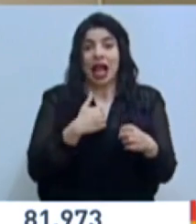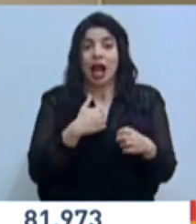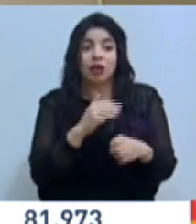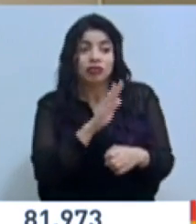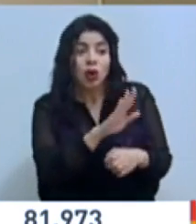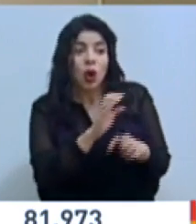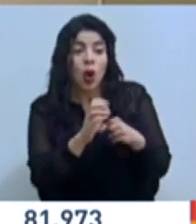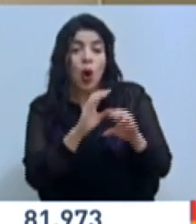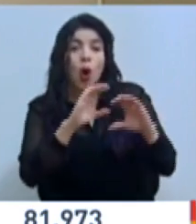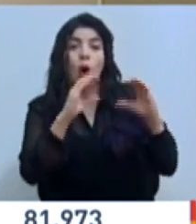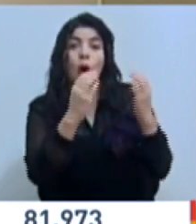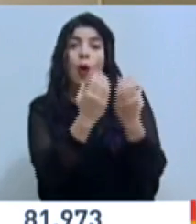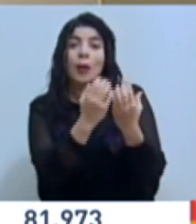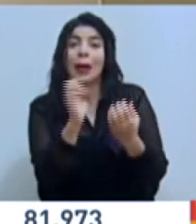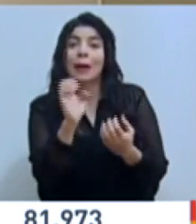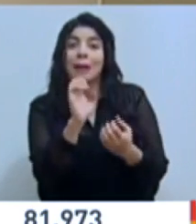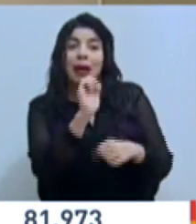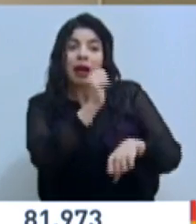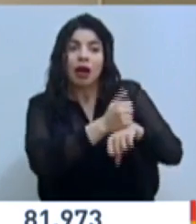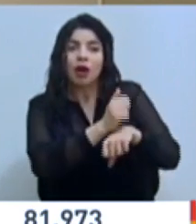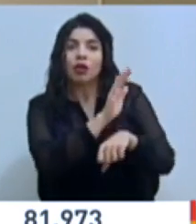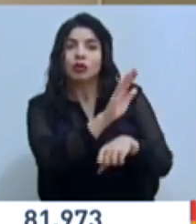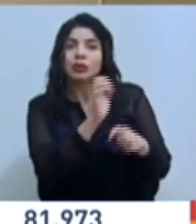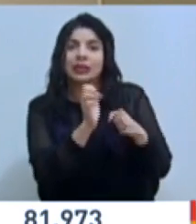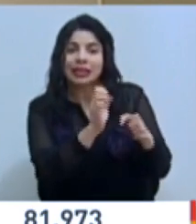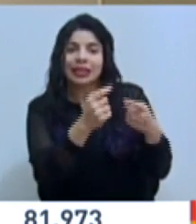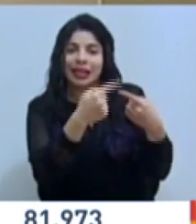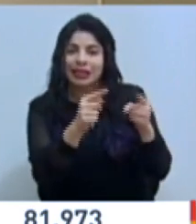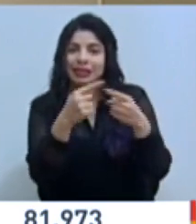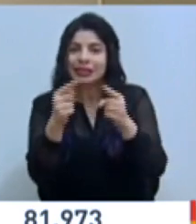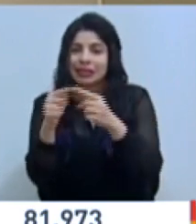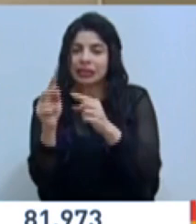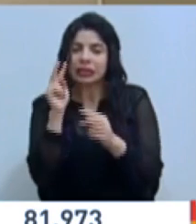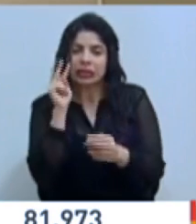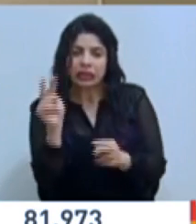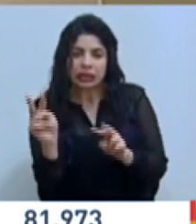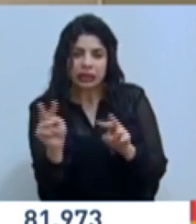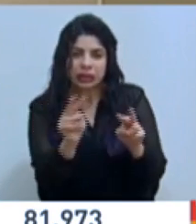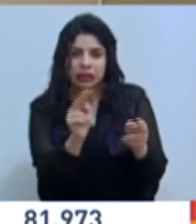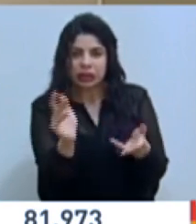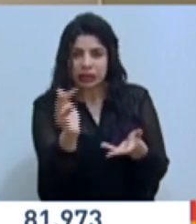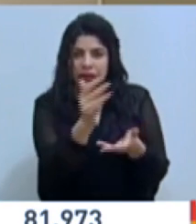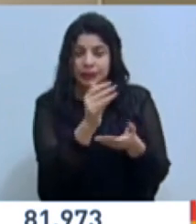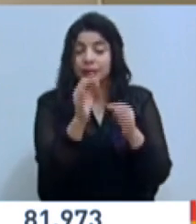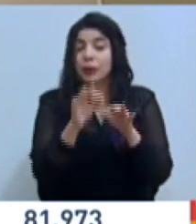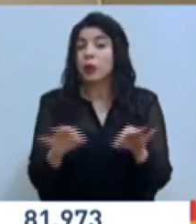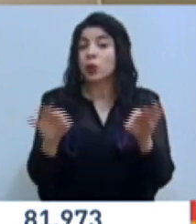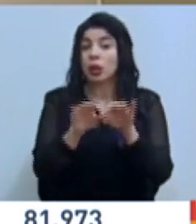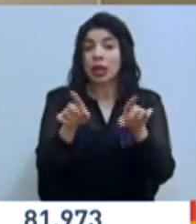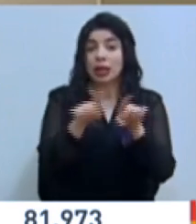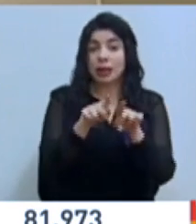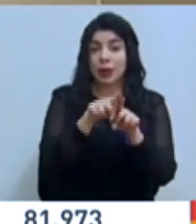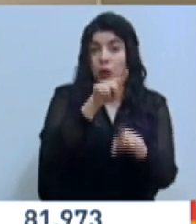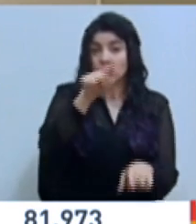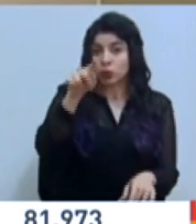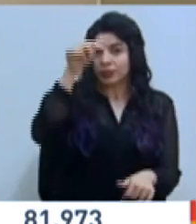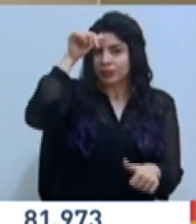de los comités de emergencia desarrolla. Asimismo, es importante recordar a todos y a todas